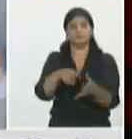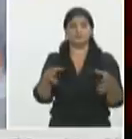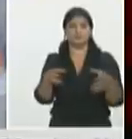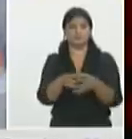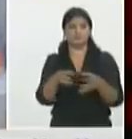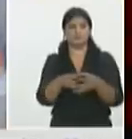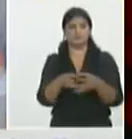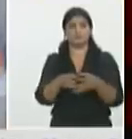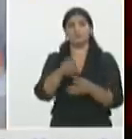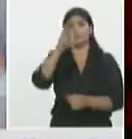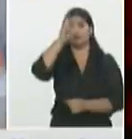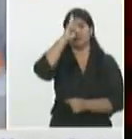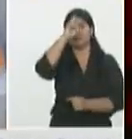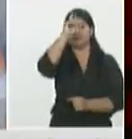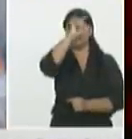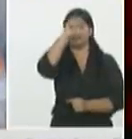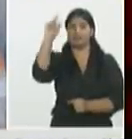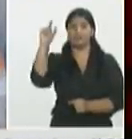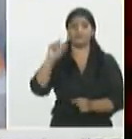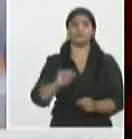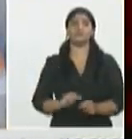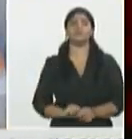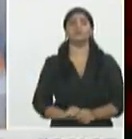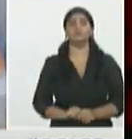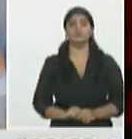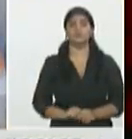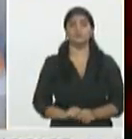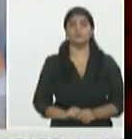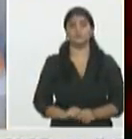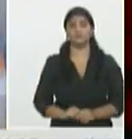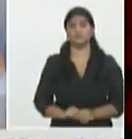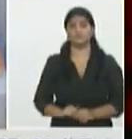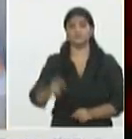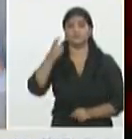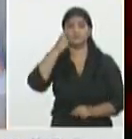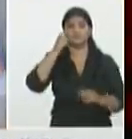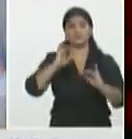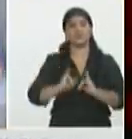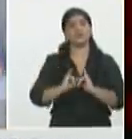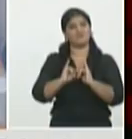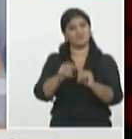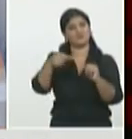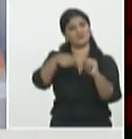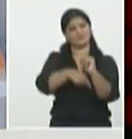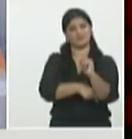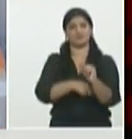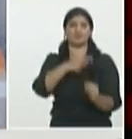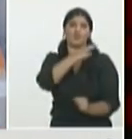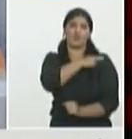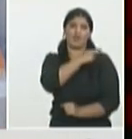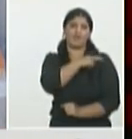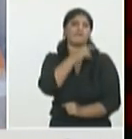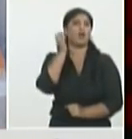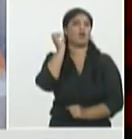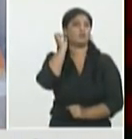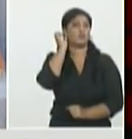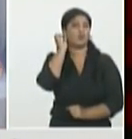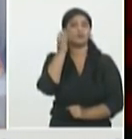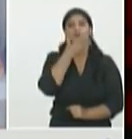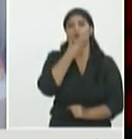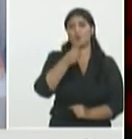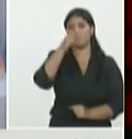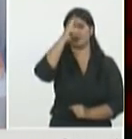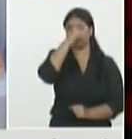Montalbán de esta capital y para conocer detalles conversamos con su jefa una joven doctora de la